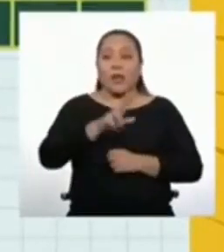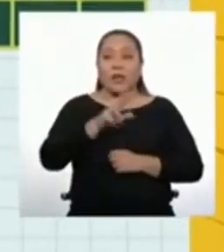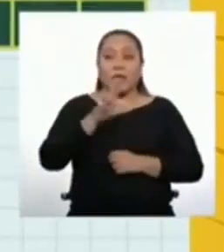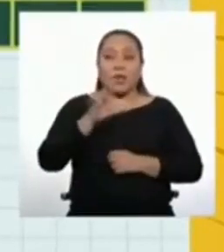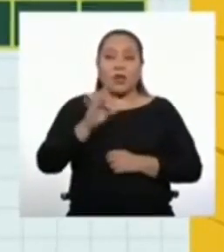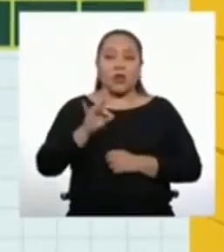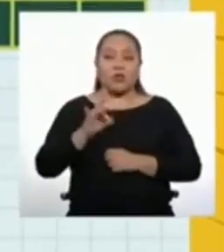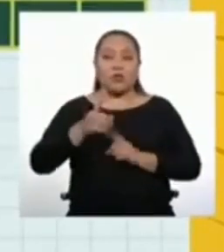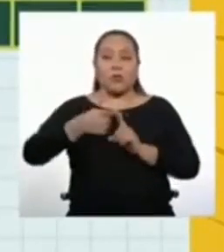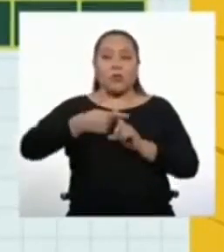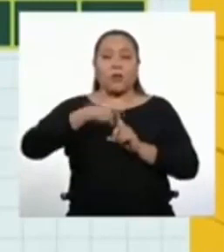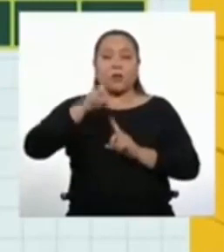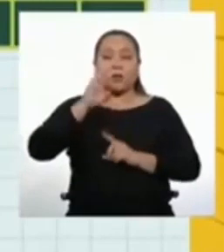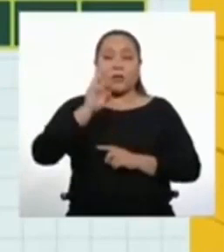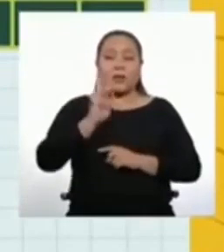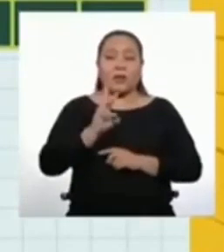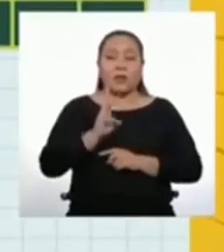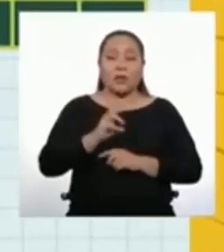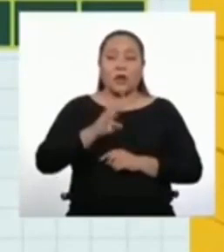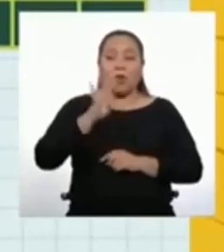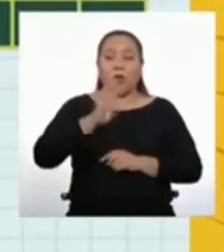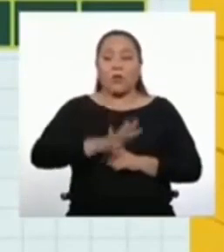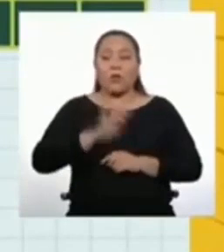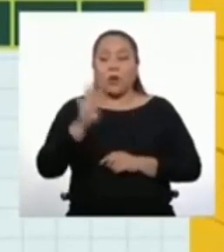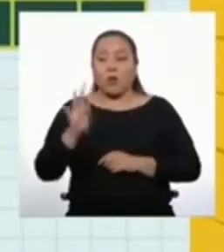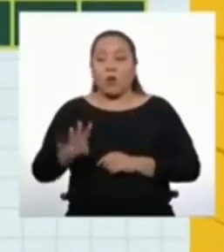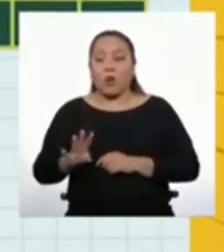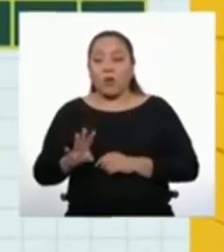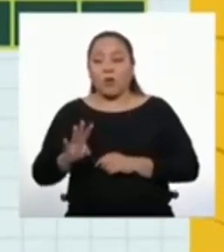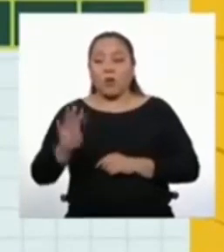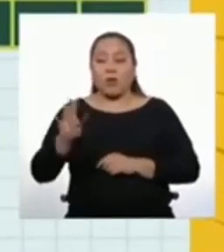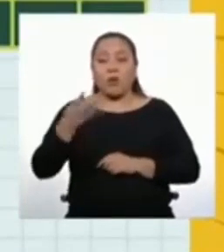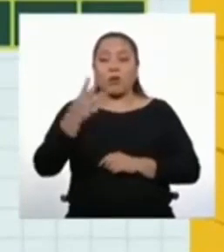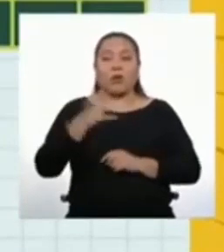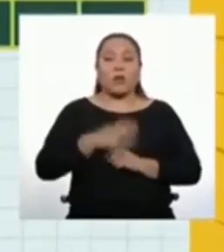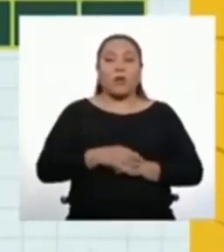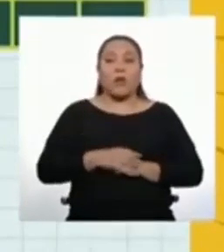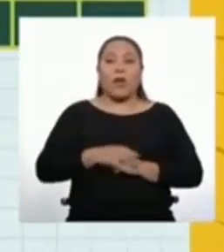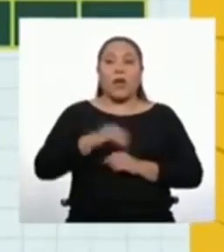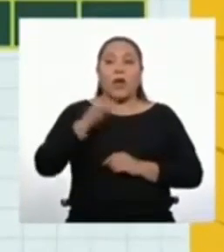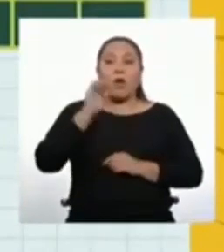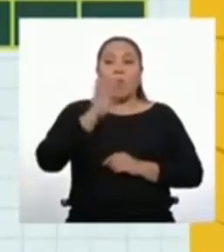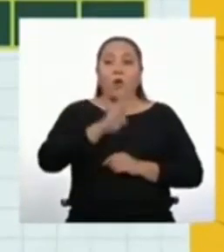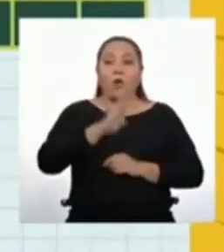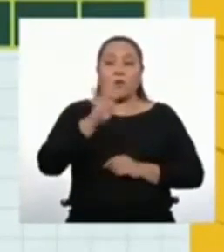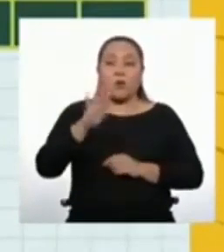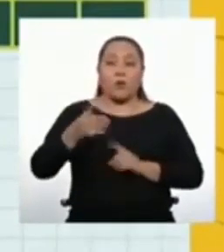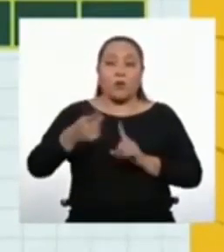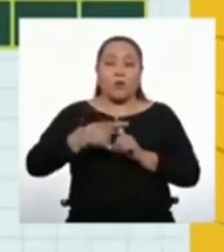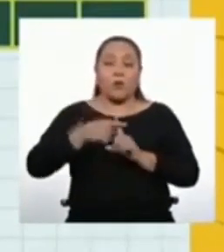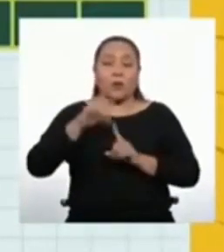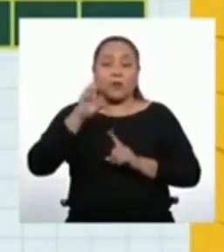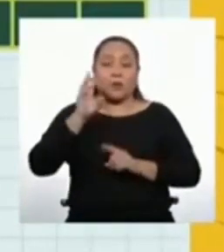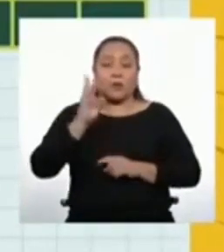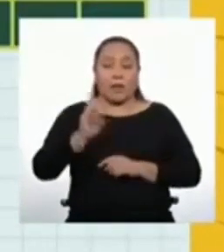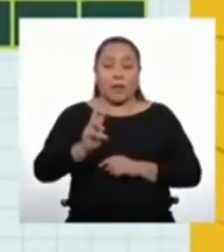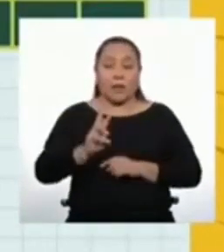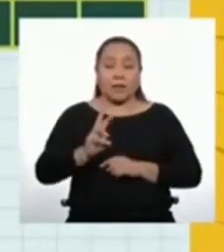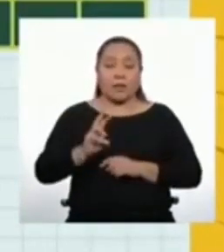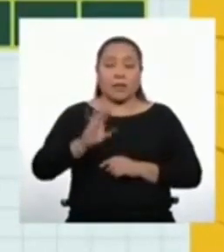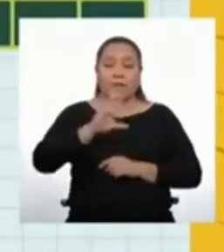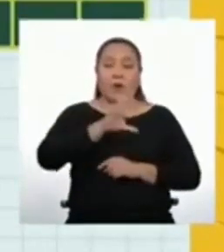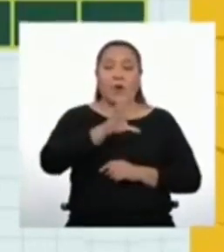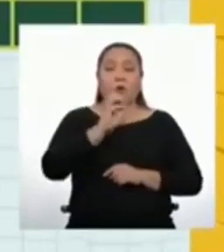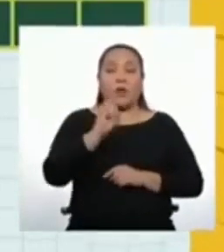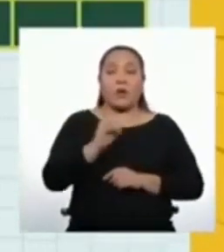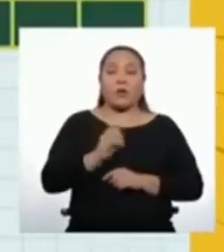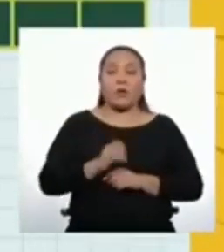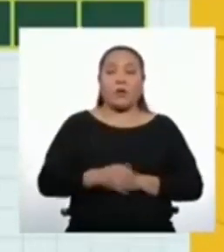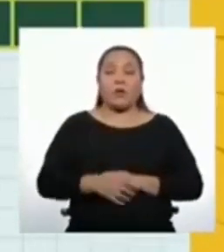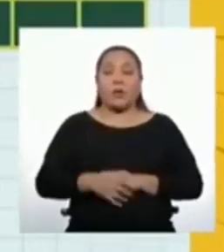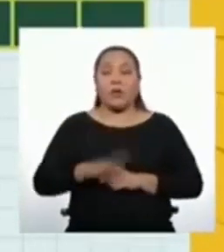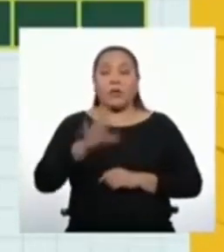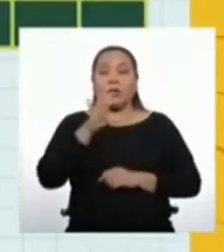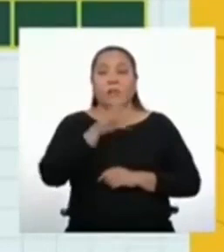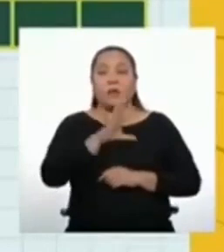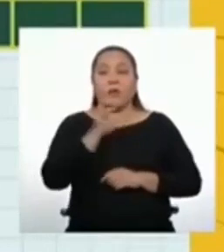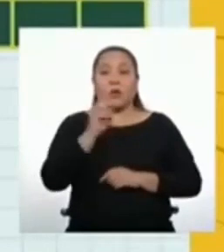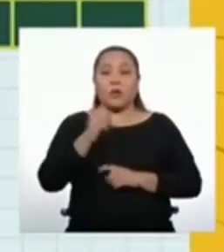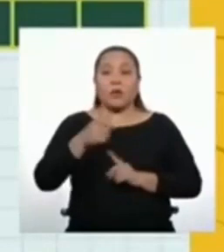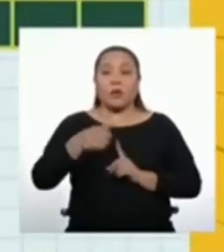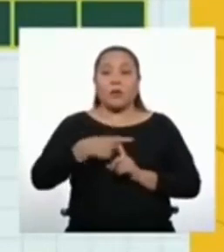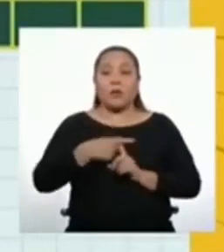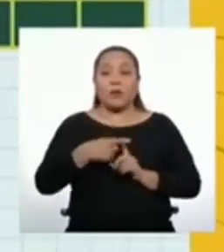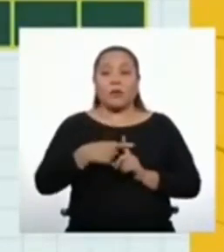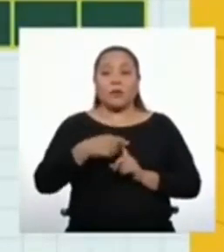44 mascarillas el día 5. 44 más 6, 50 mascarillas el día 6. 50 más 6,